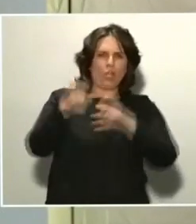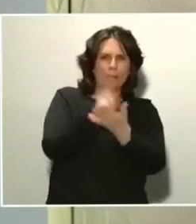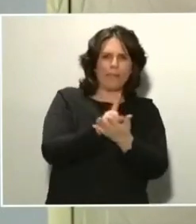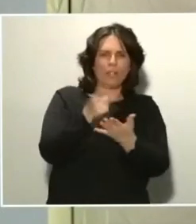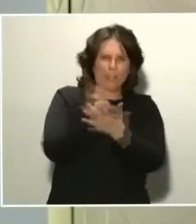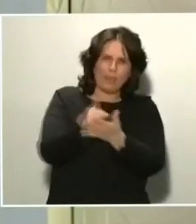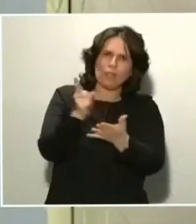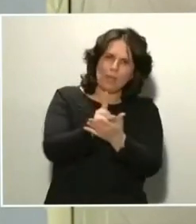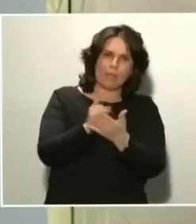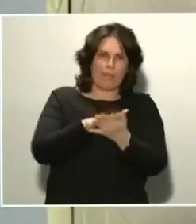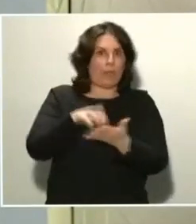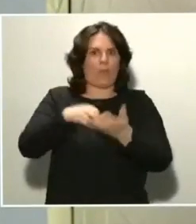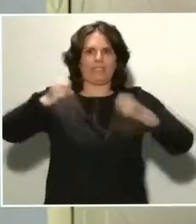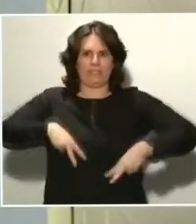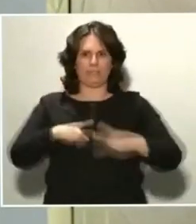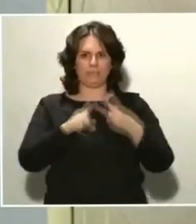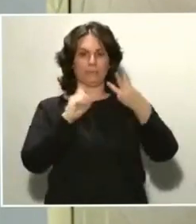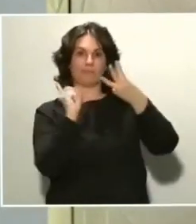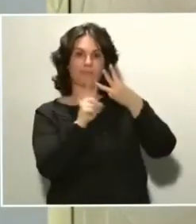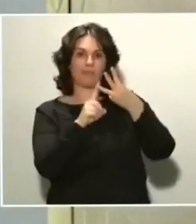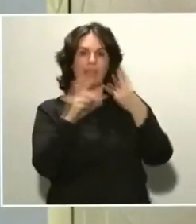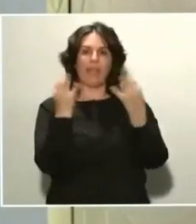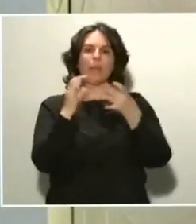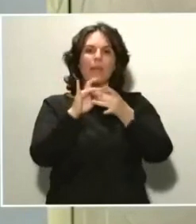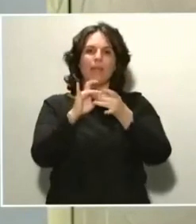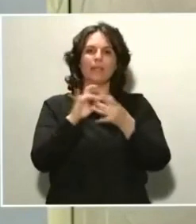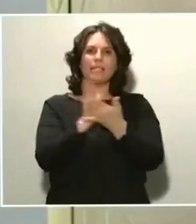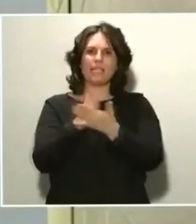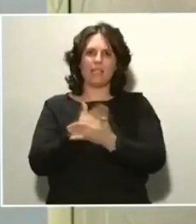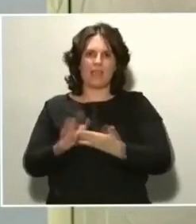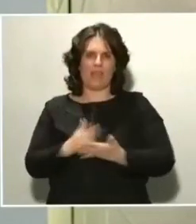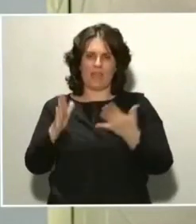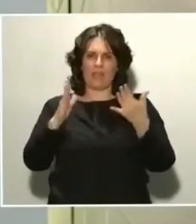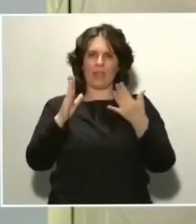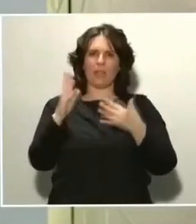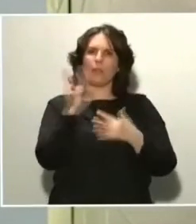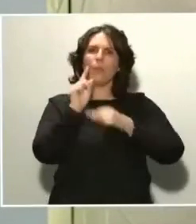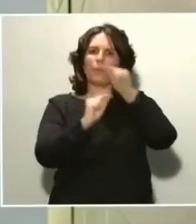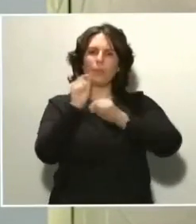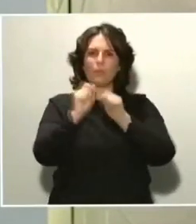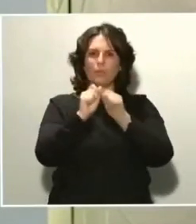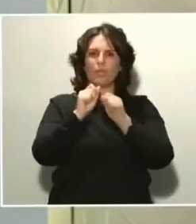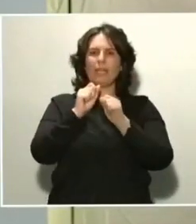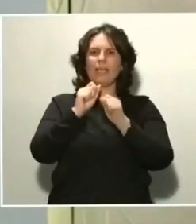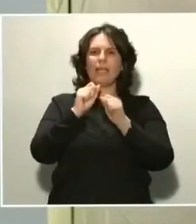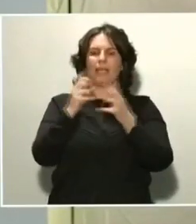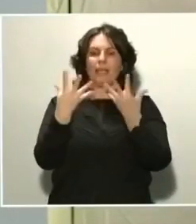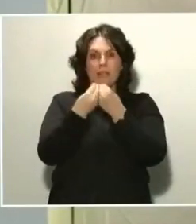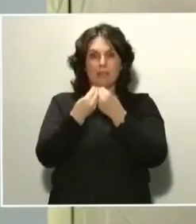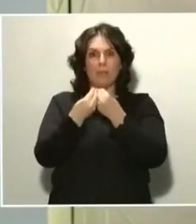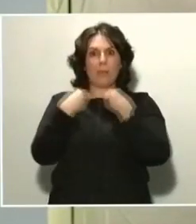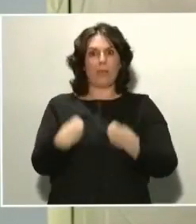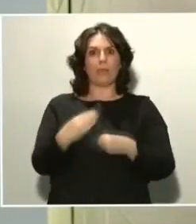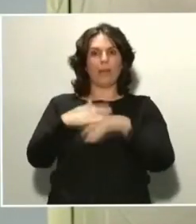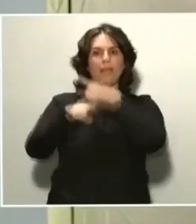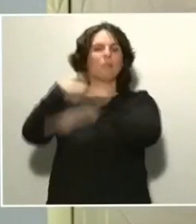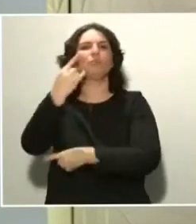después hay que sintetizar el virus resultante, que pensamos que va a funcionar, y hacer pruebas en animales para después asegurar que las pruebas en